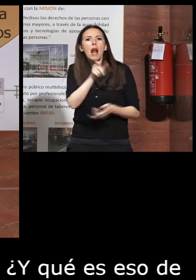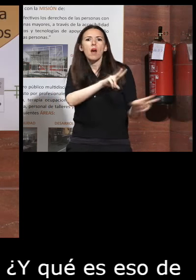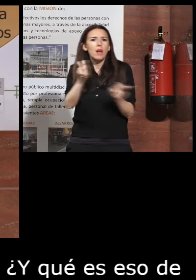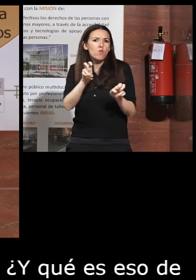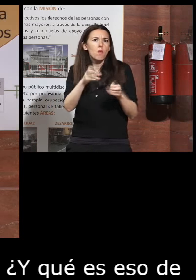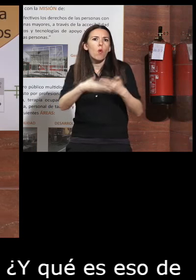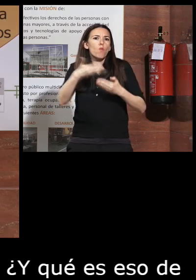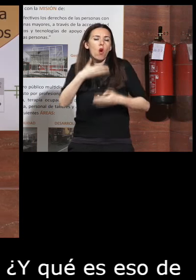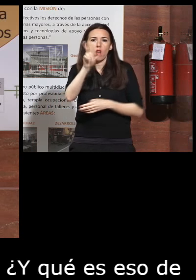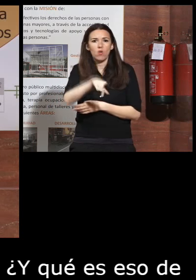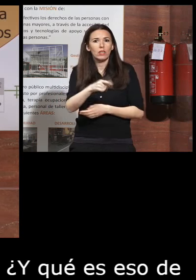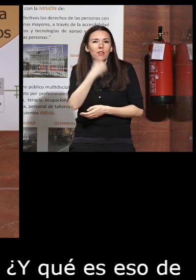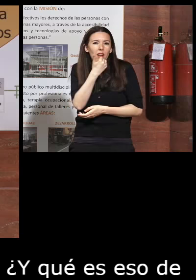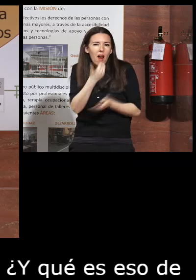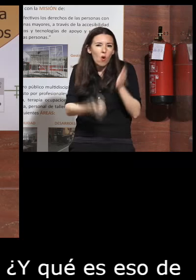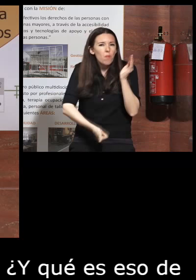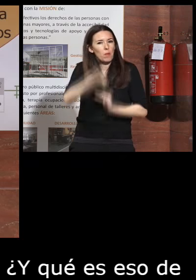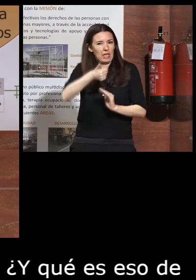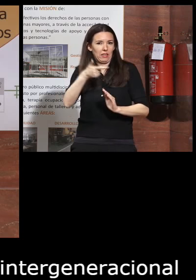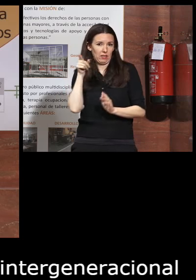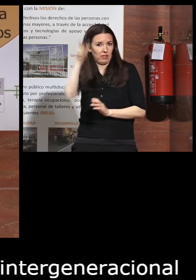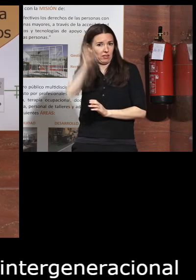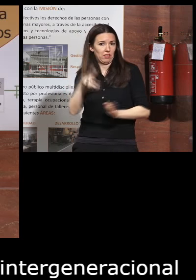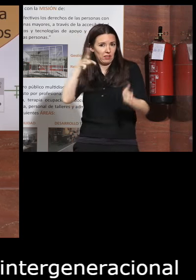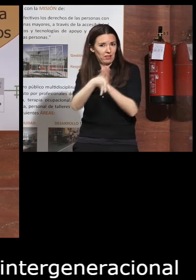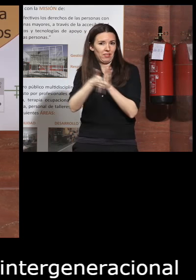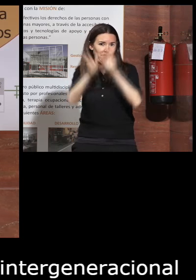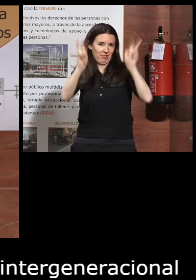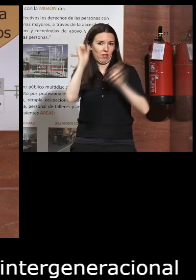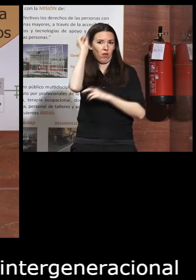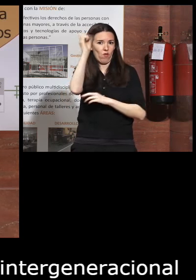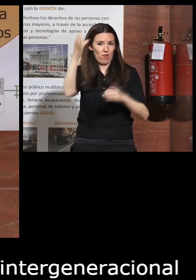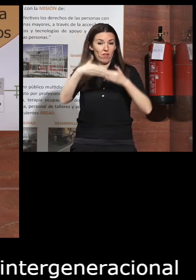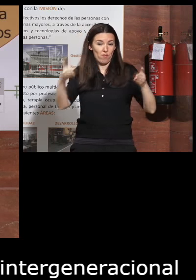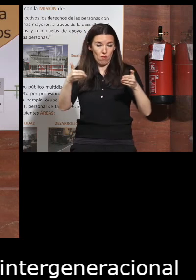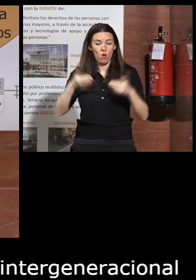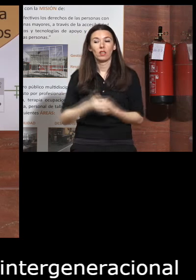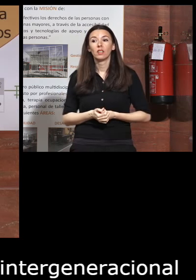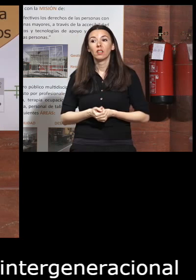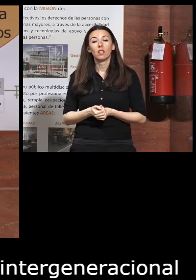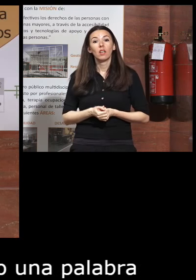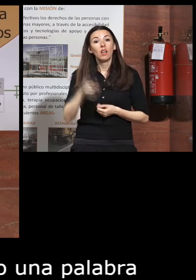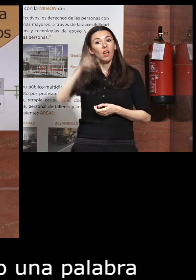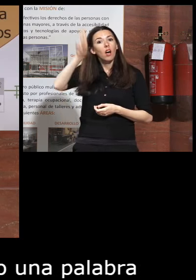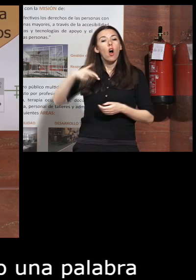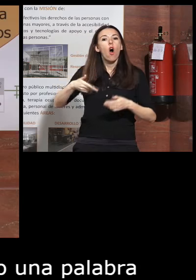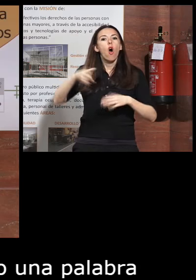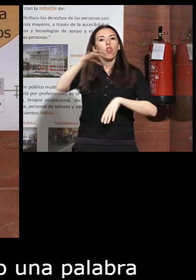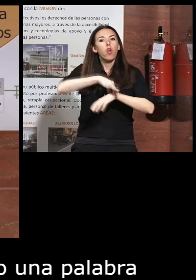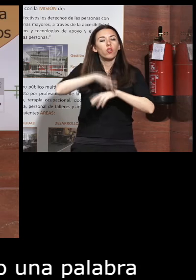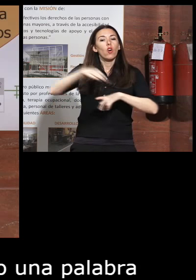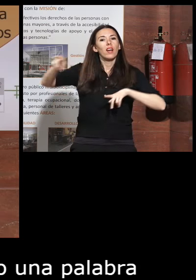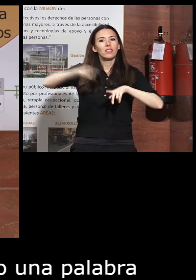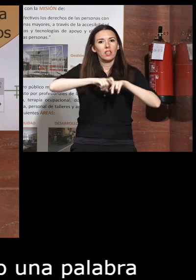moda más es que es algo más que es lo que ella nos va a ilustrar en esta conferencia inaugural Sacramento es doctora en psicología y